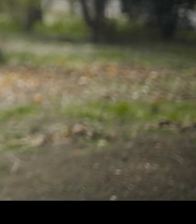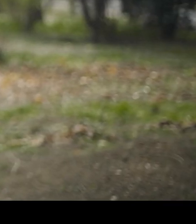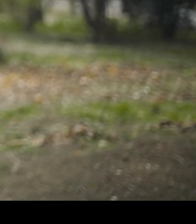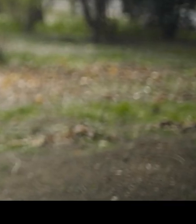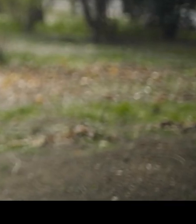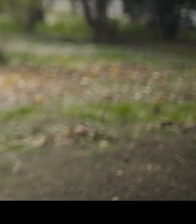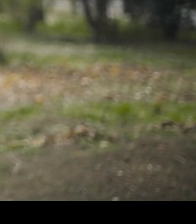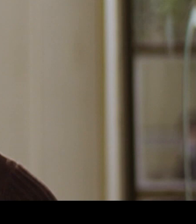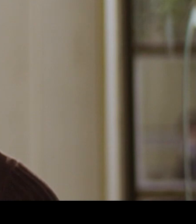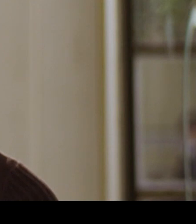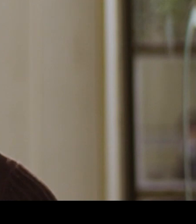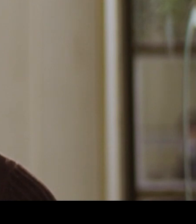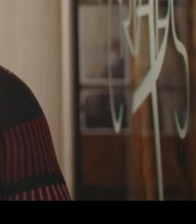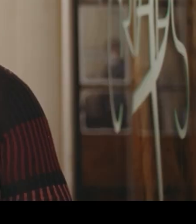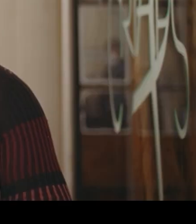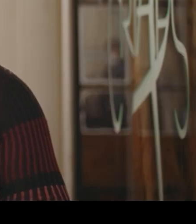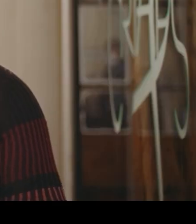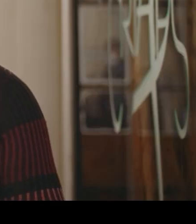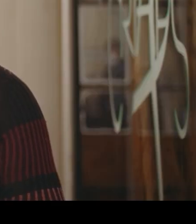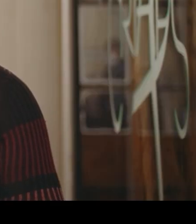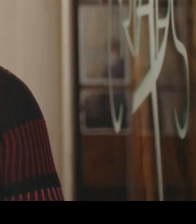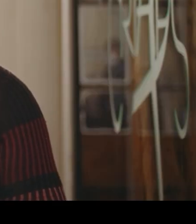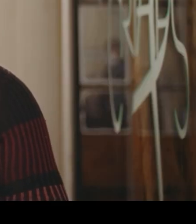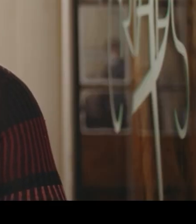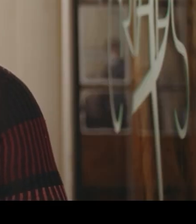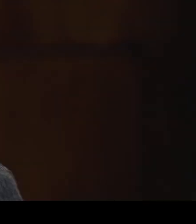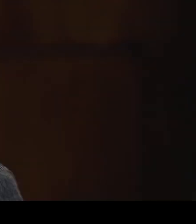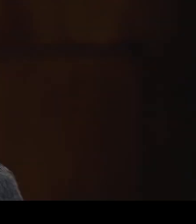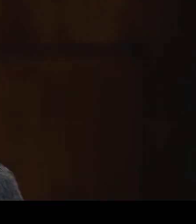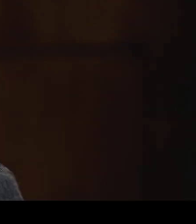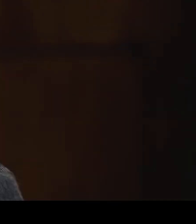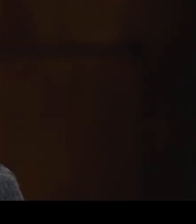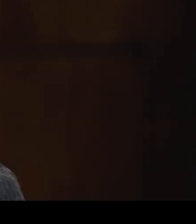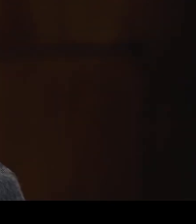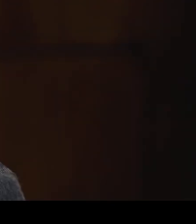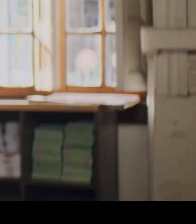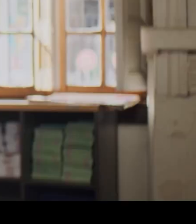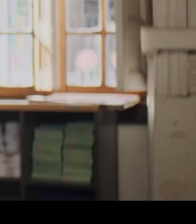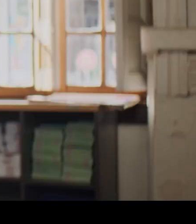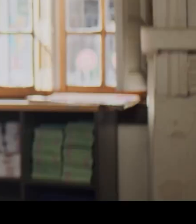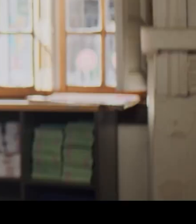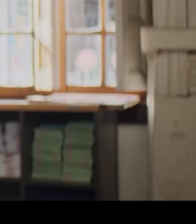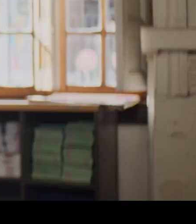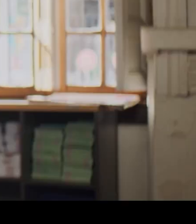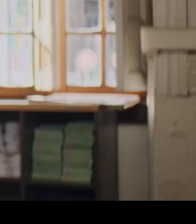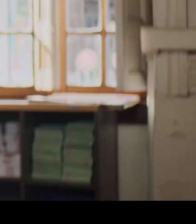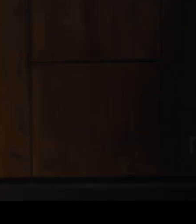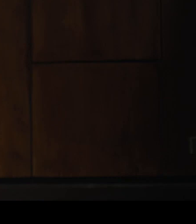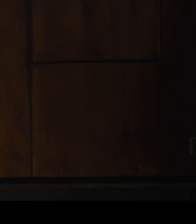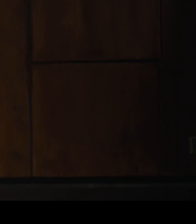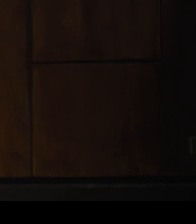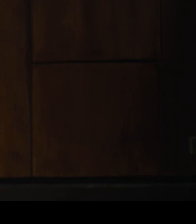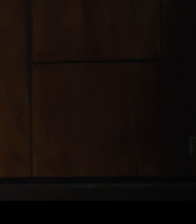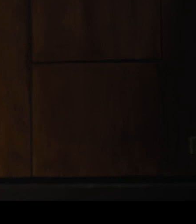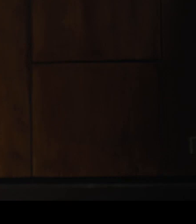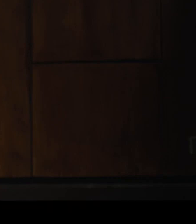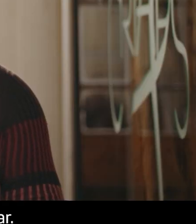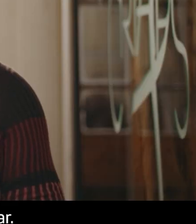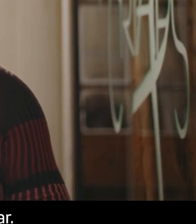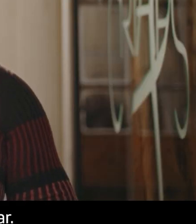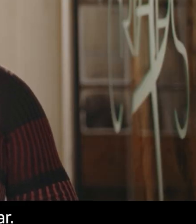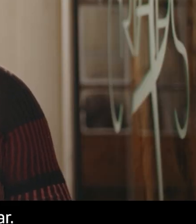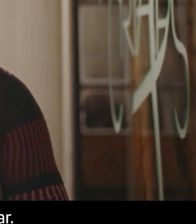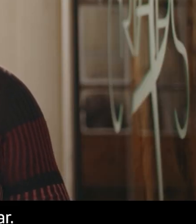información del VIH. Se contrae por relaciones sexuales no cuidadas. El uso correcto y sostenido del condón es lo más importante.